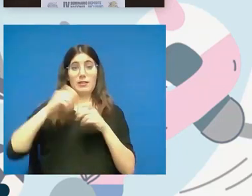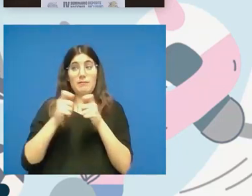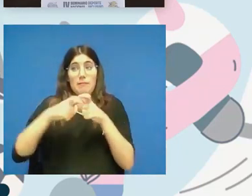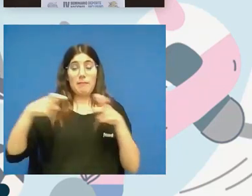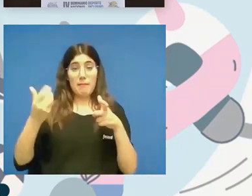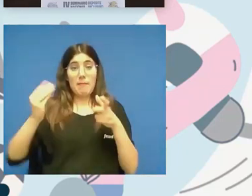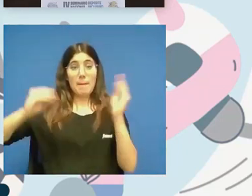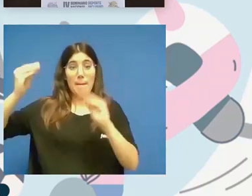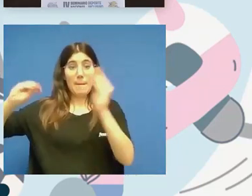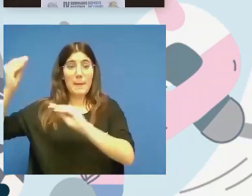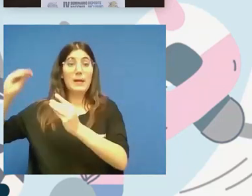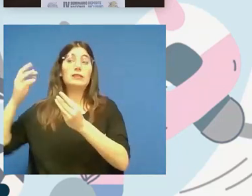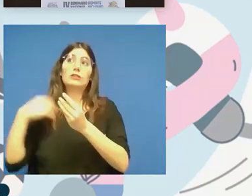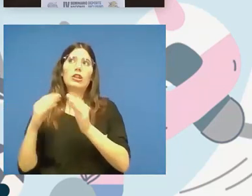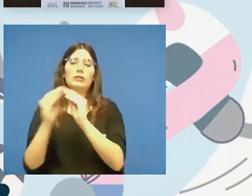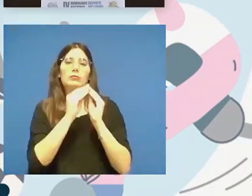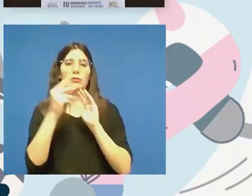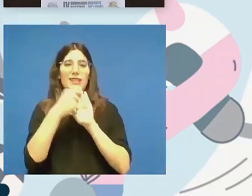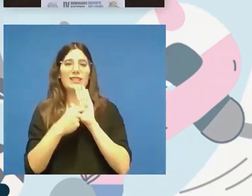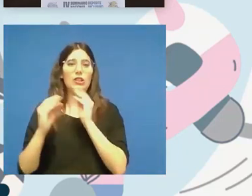unificación de criterios será importante